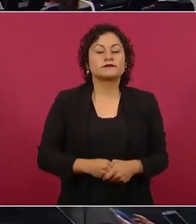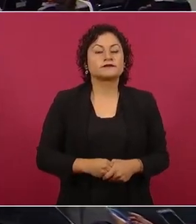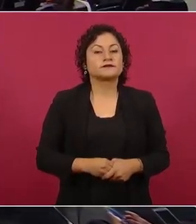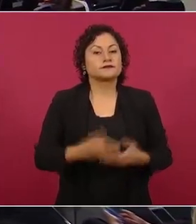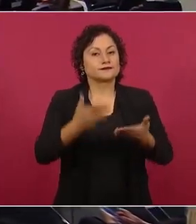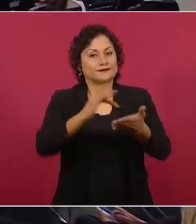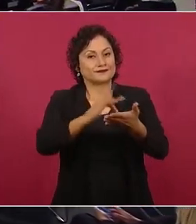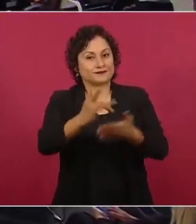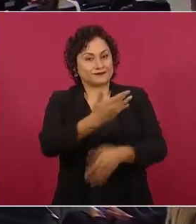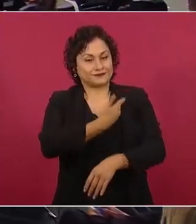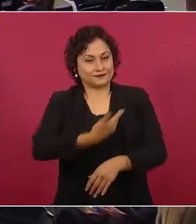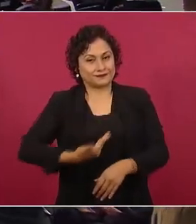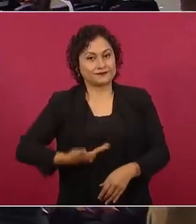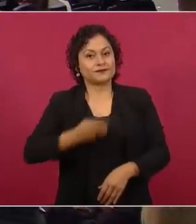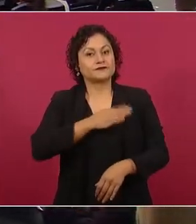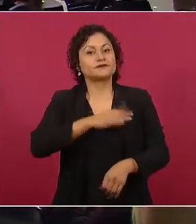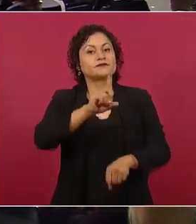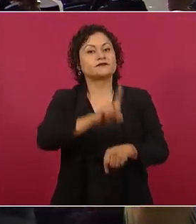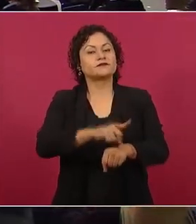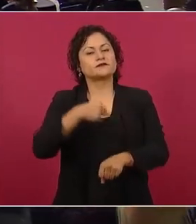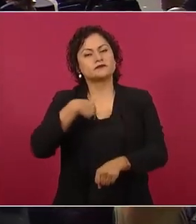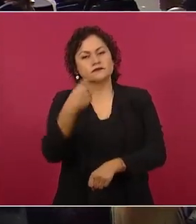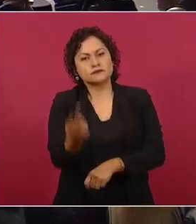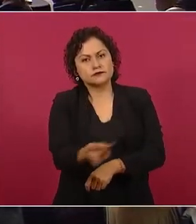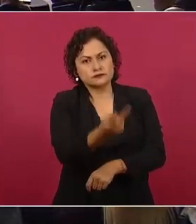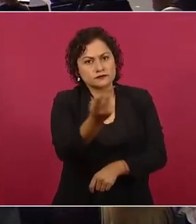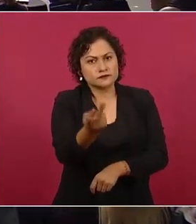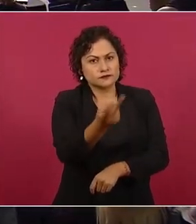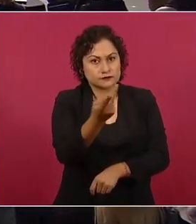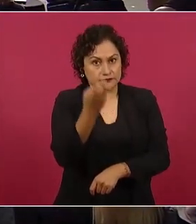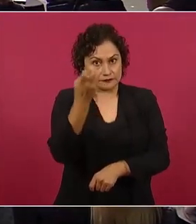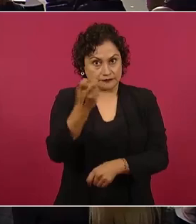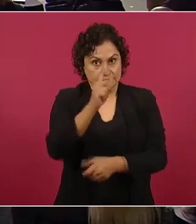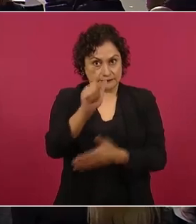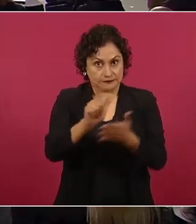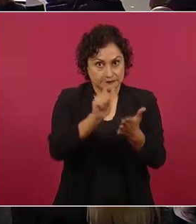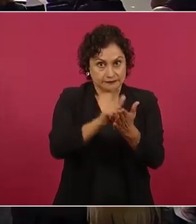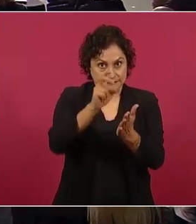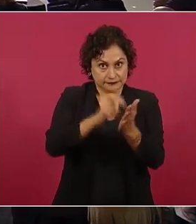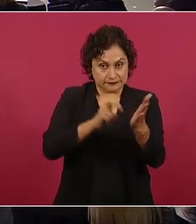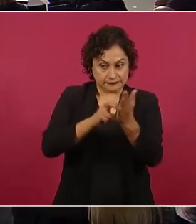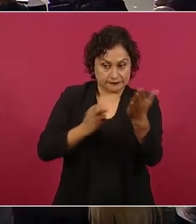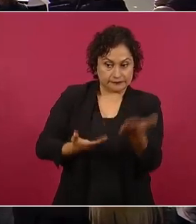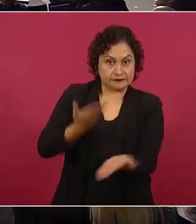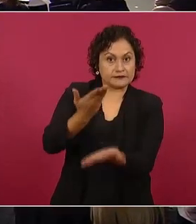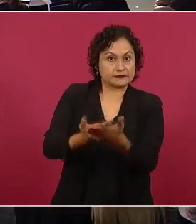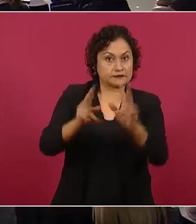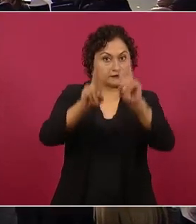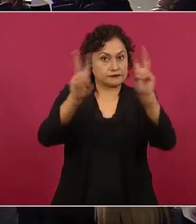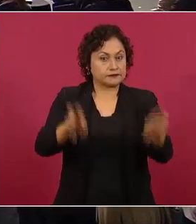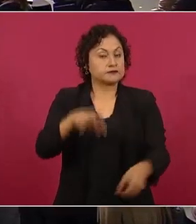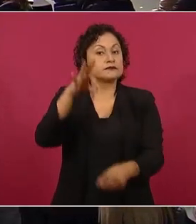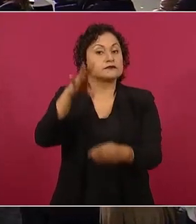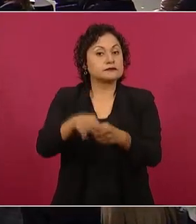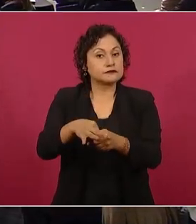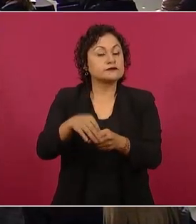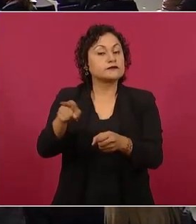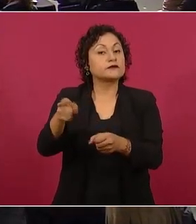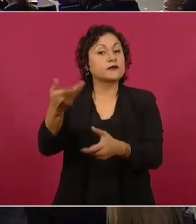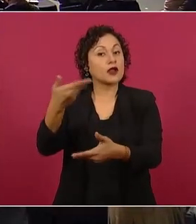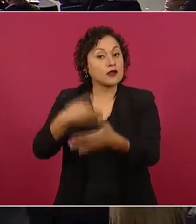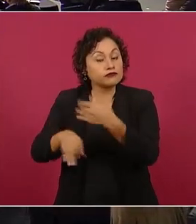presidente. Buenos días. Preguntar sí que con esta nueva reforma electoral que se enviará al Congreso